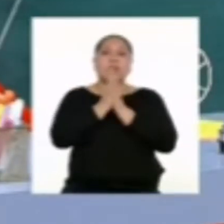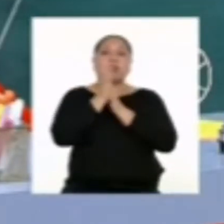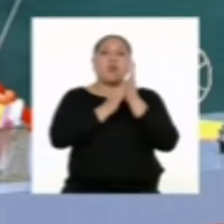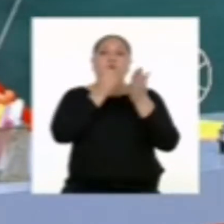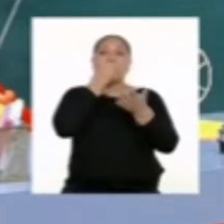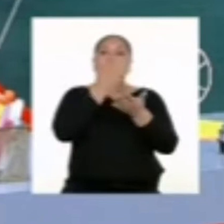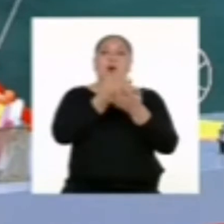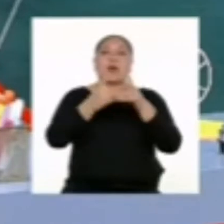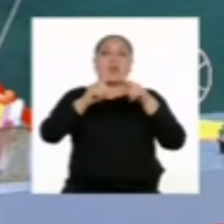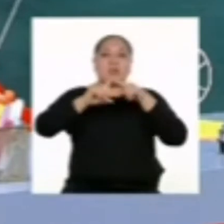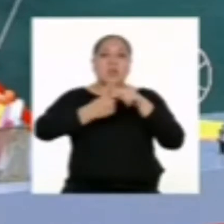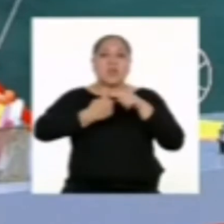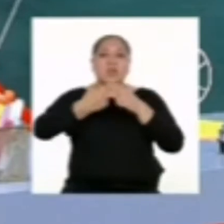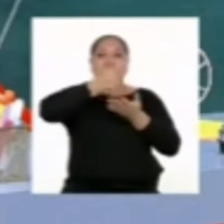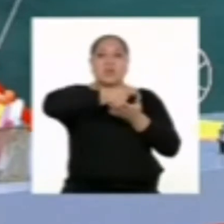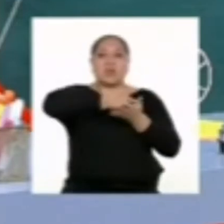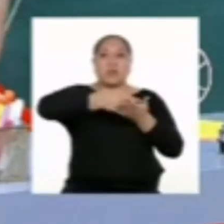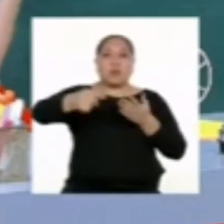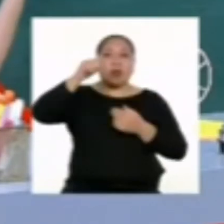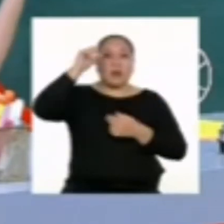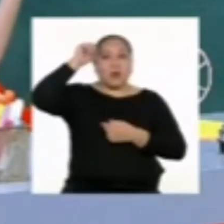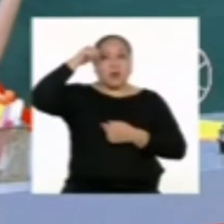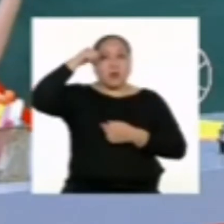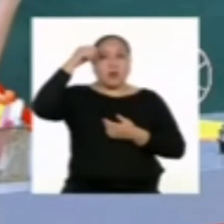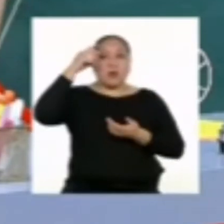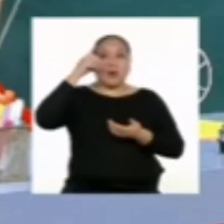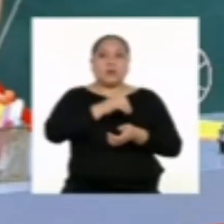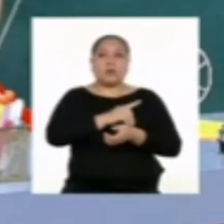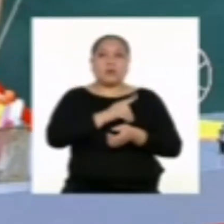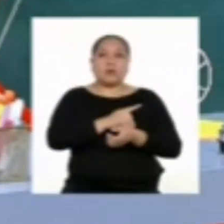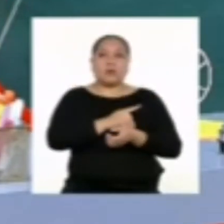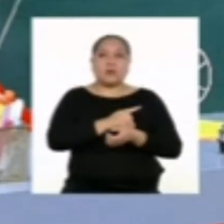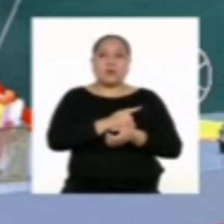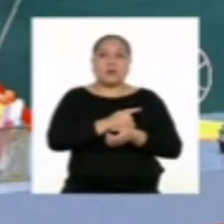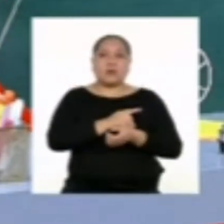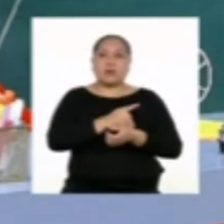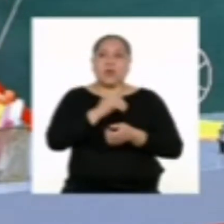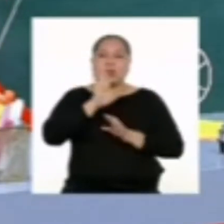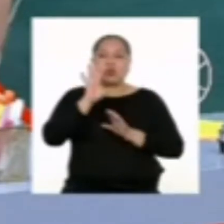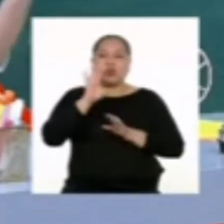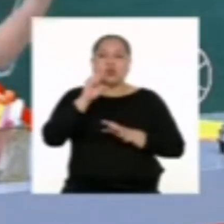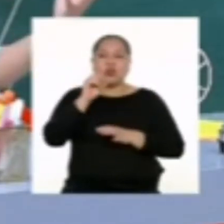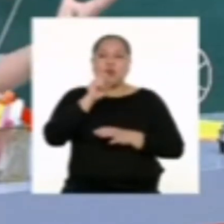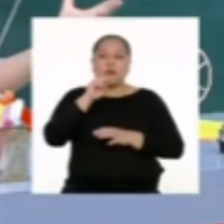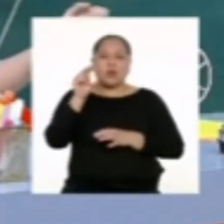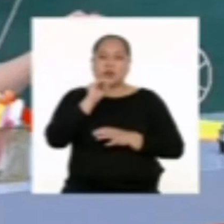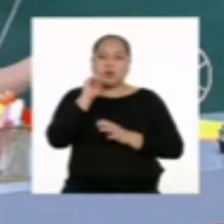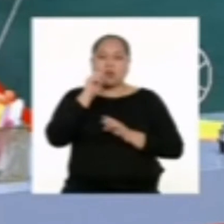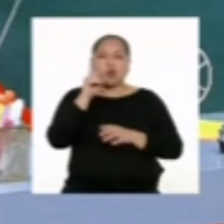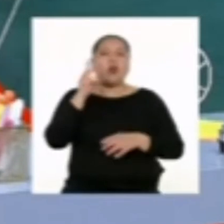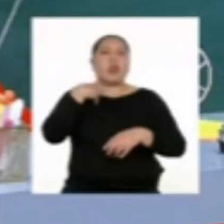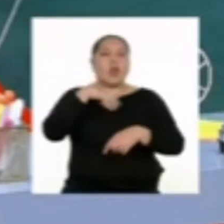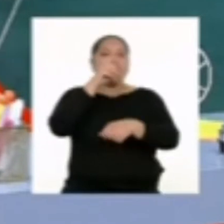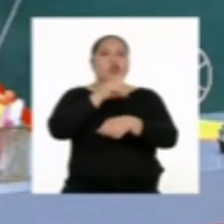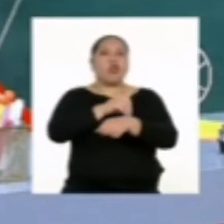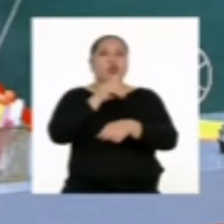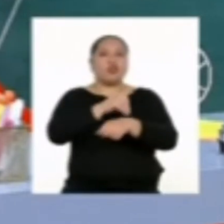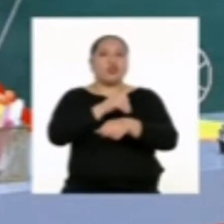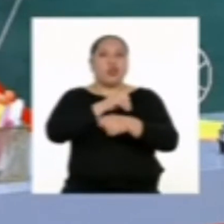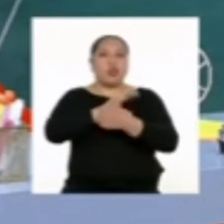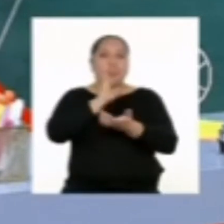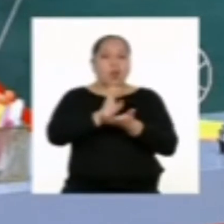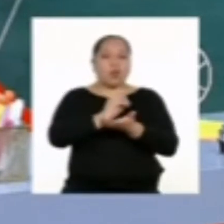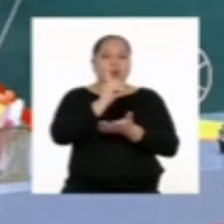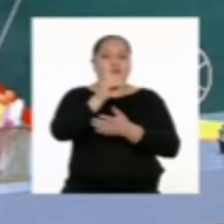buen inicio de semana y recuerden que con Doña Edu... Perdón, con la doctora de educación, sus